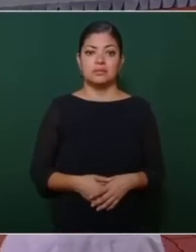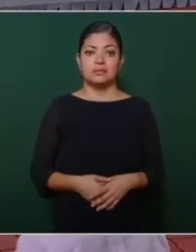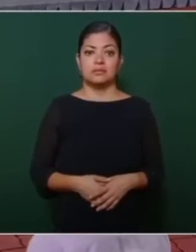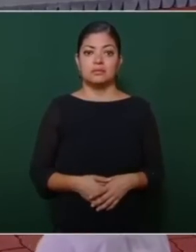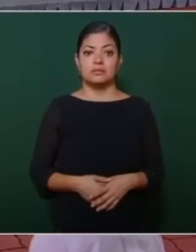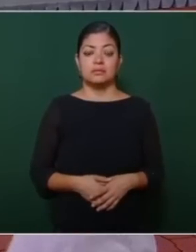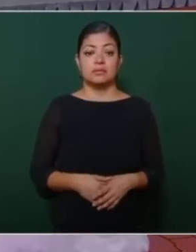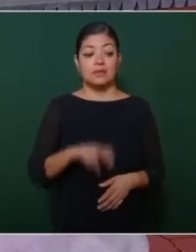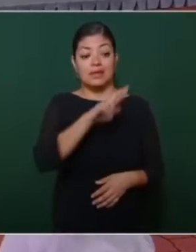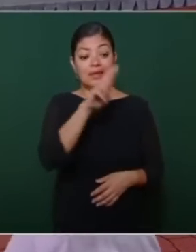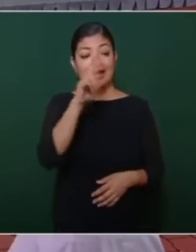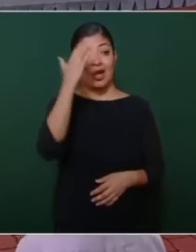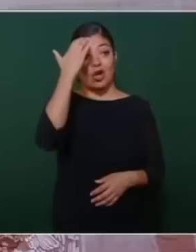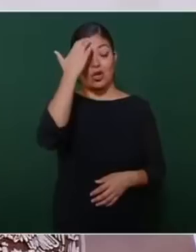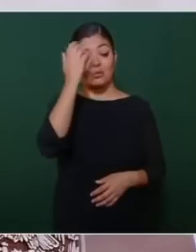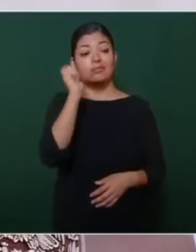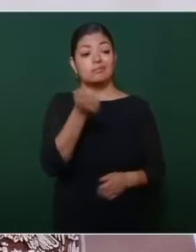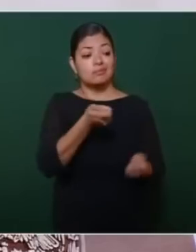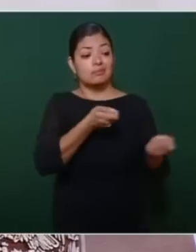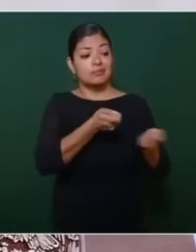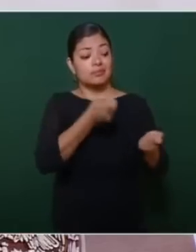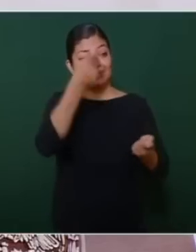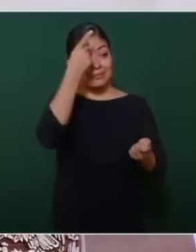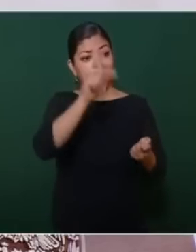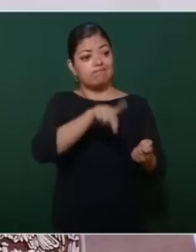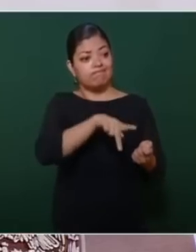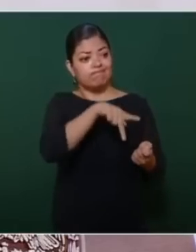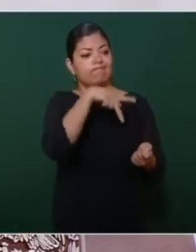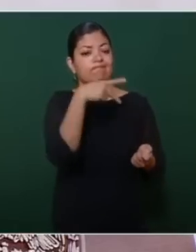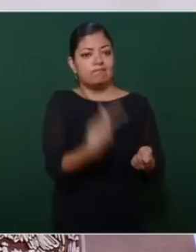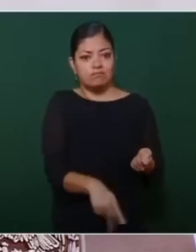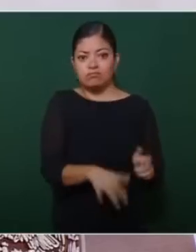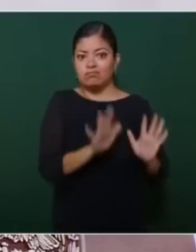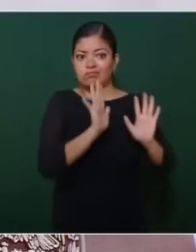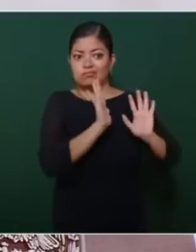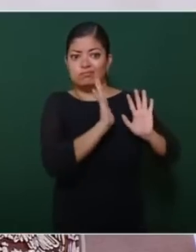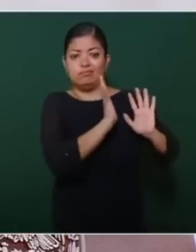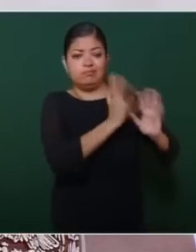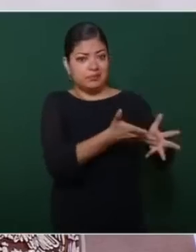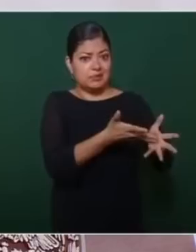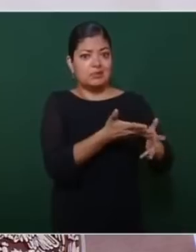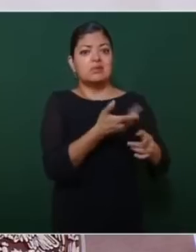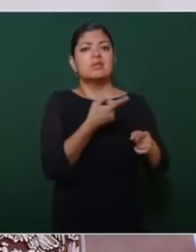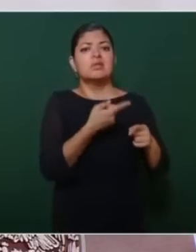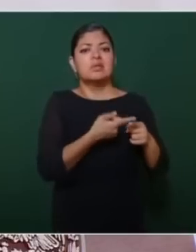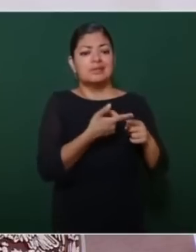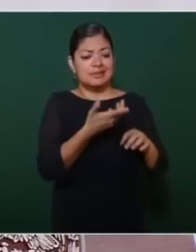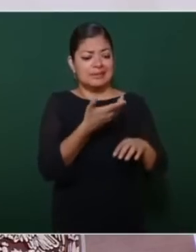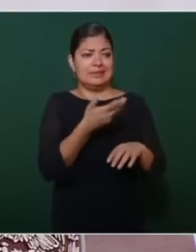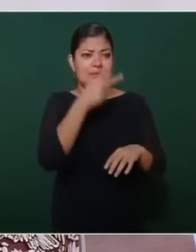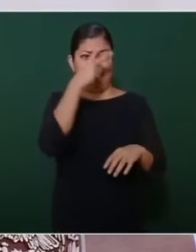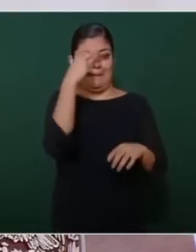Reconocimiento del dominio directo y propiedad inalienable e imprescriptible de los Estados Unidos